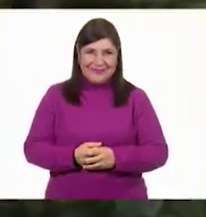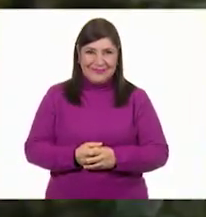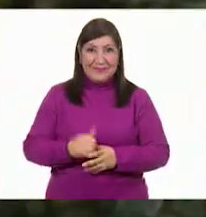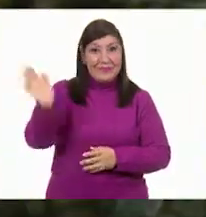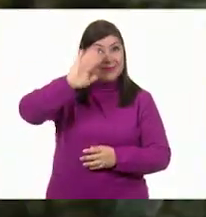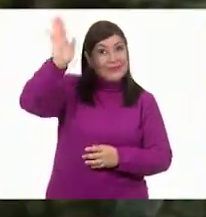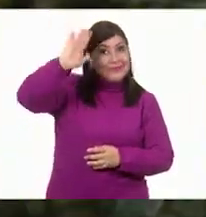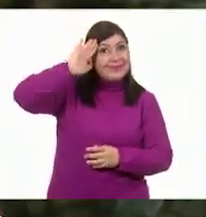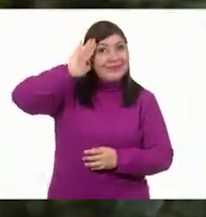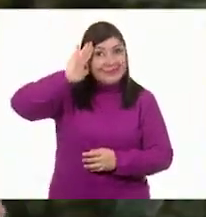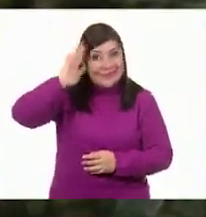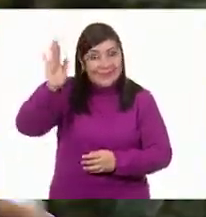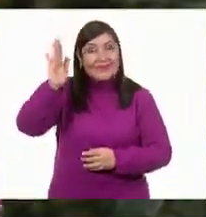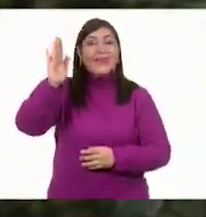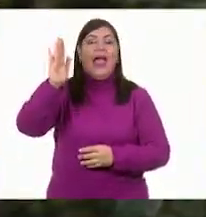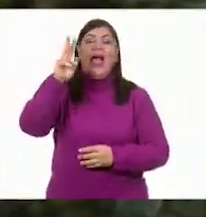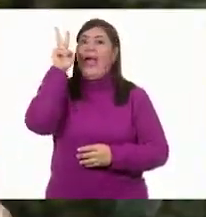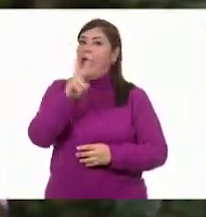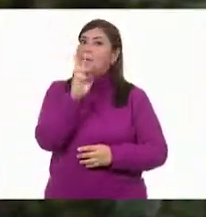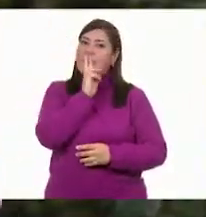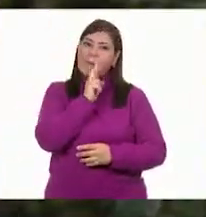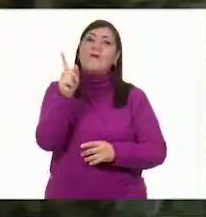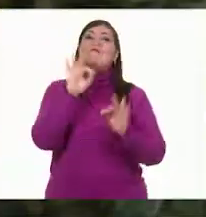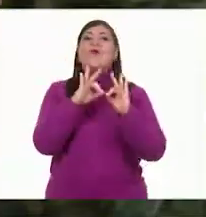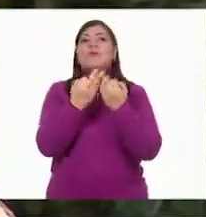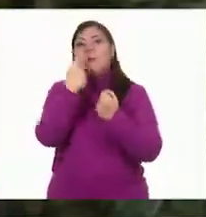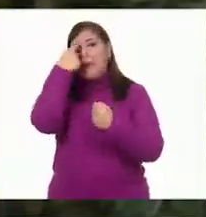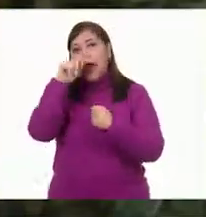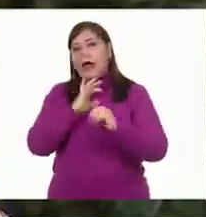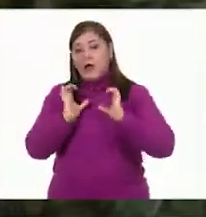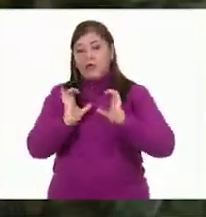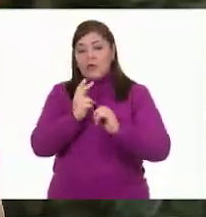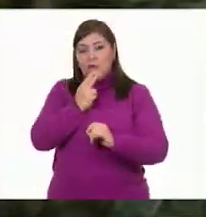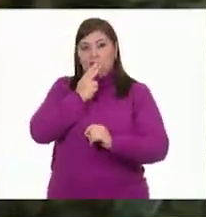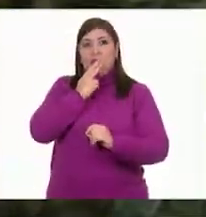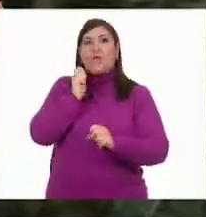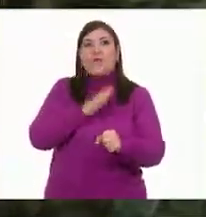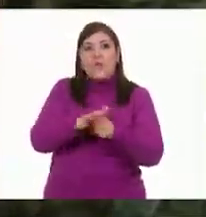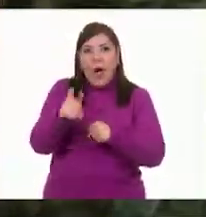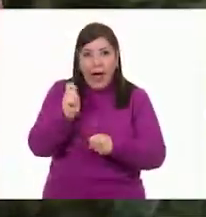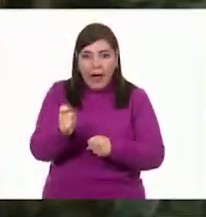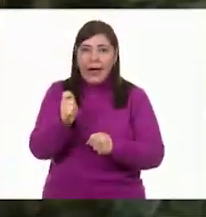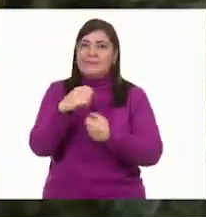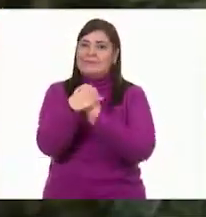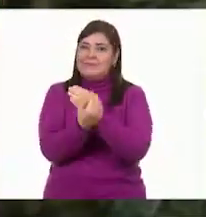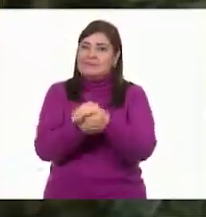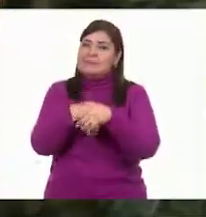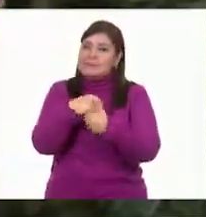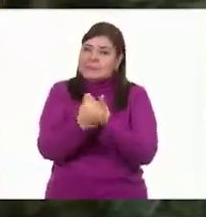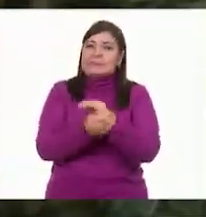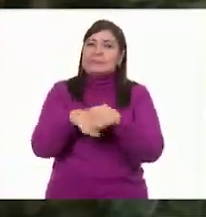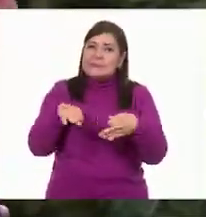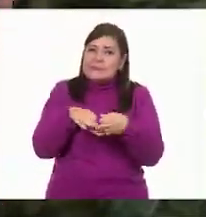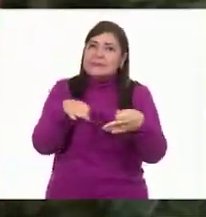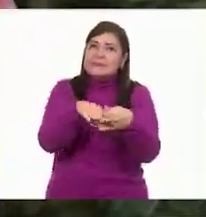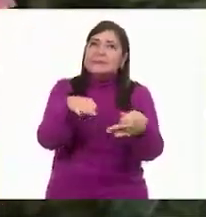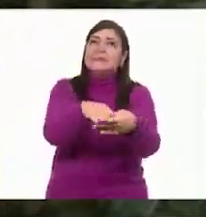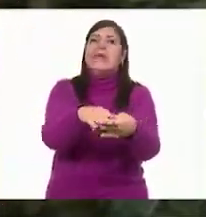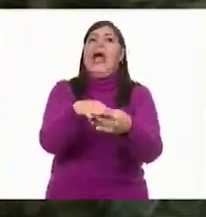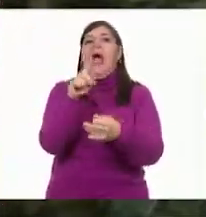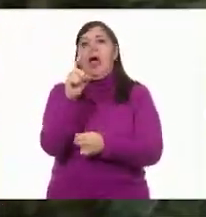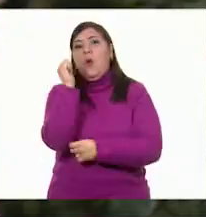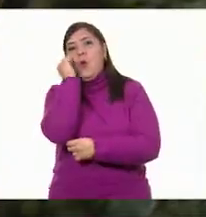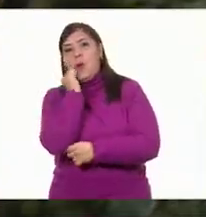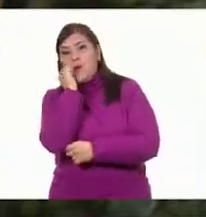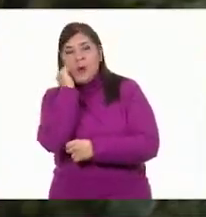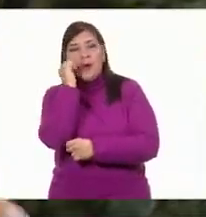¡Hola! La mejor forma de cuidarnos es lavarnos las manos frecuentemente con